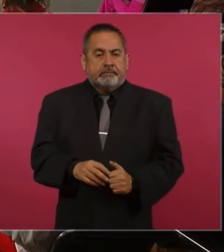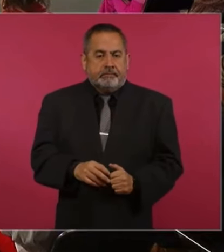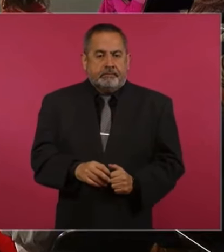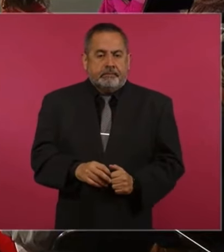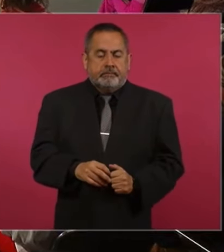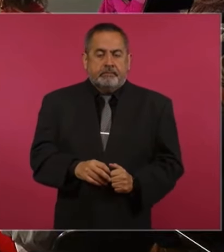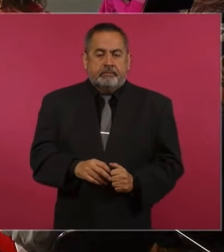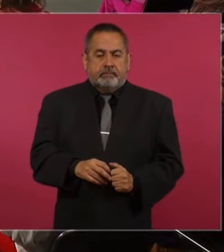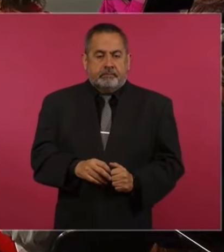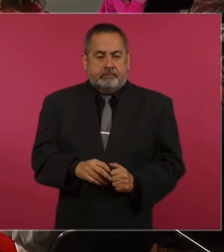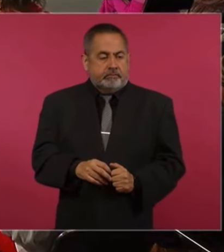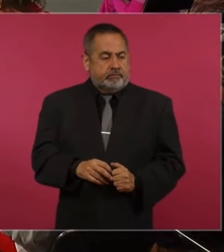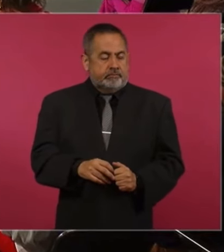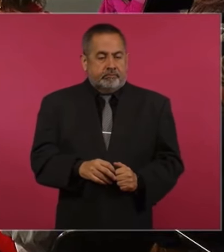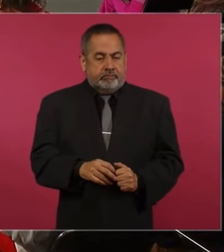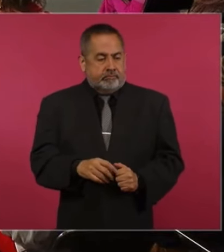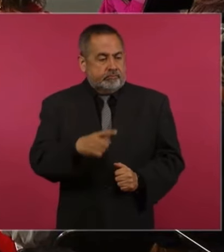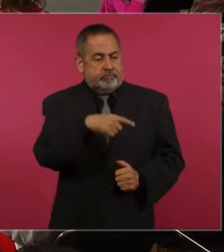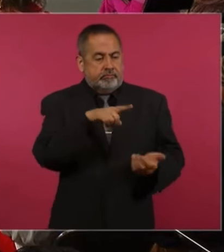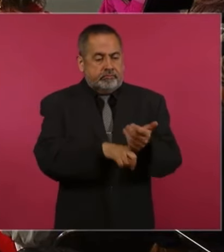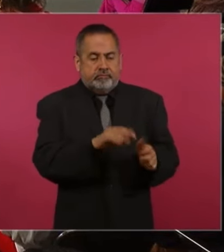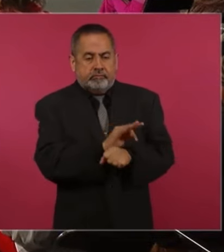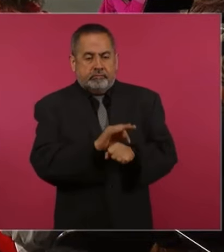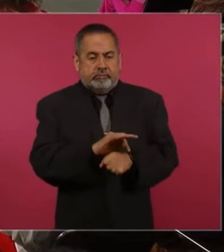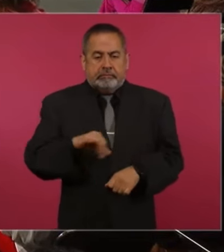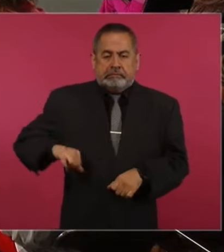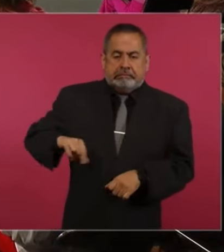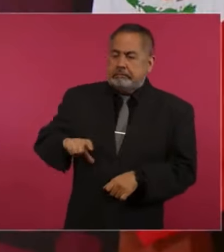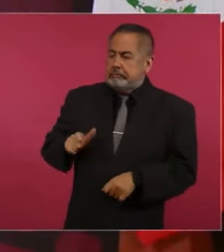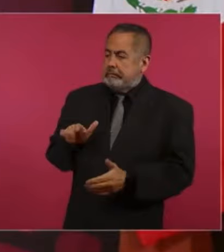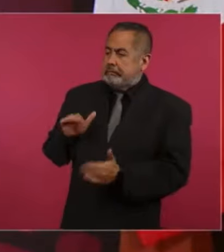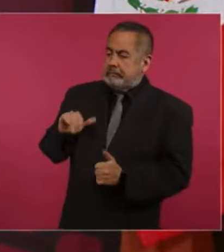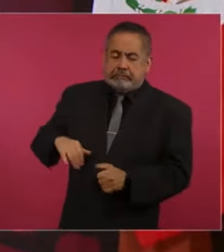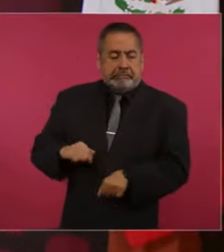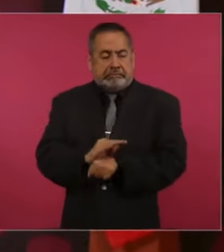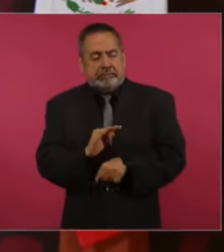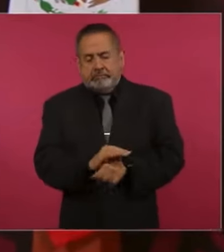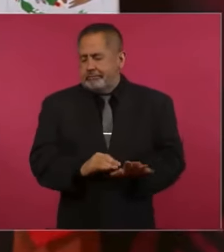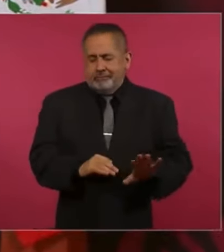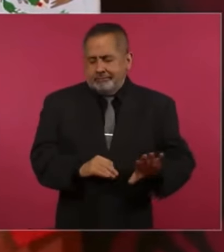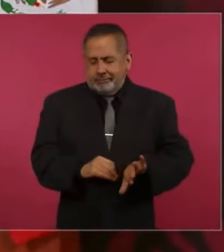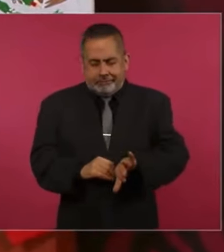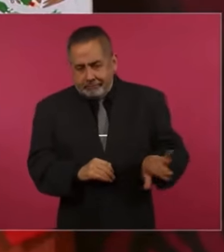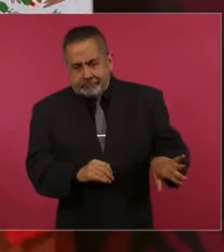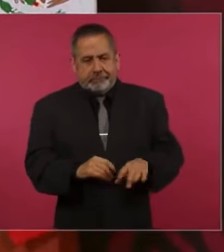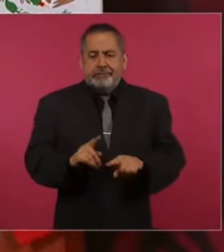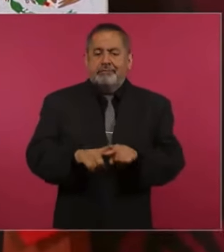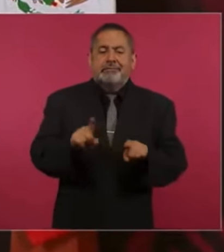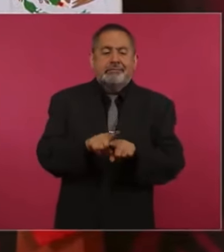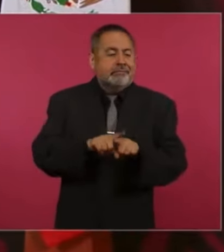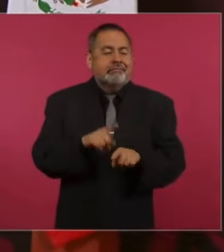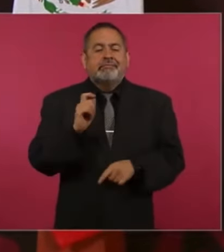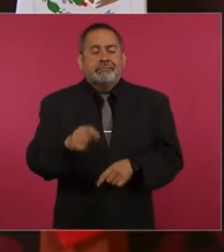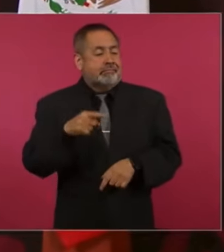defienden intereses económicos, es también el